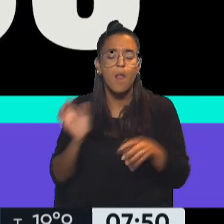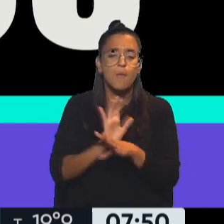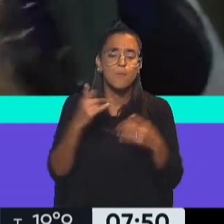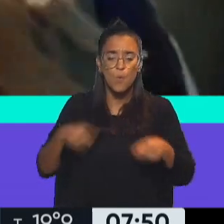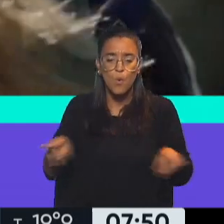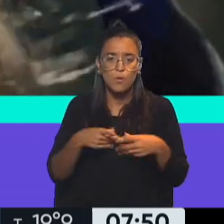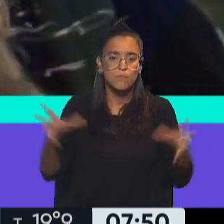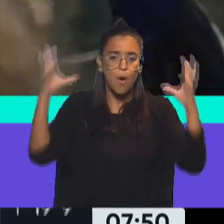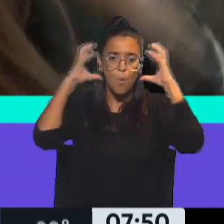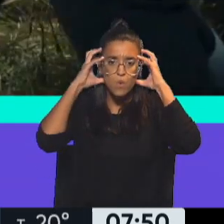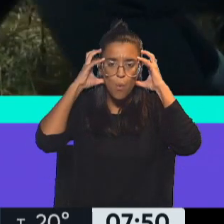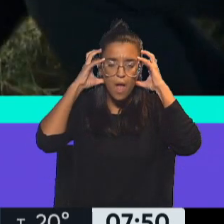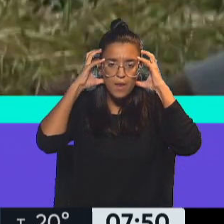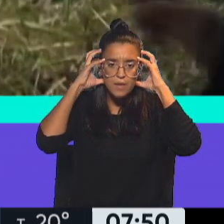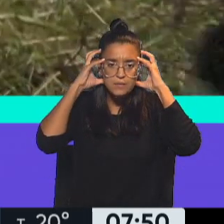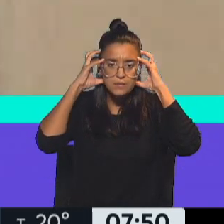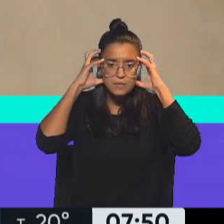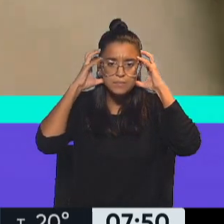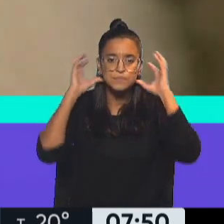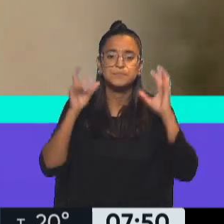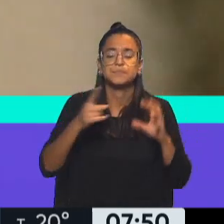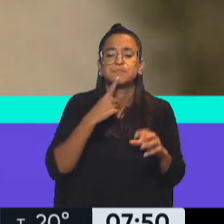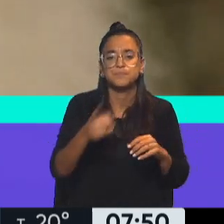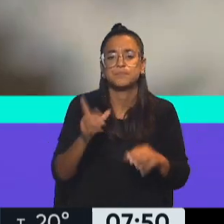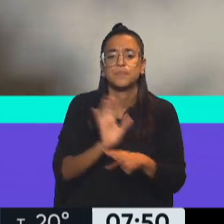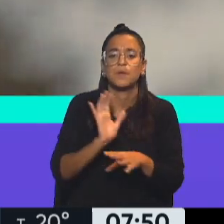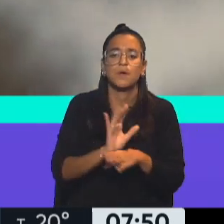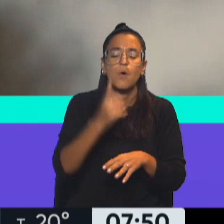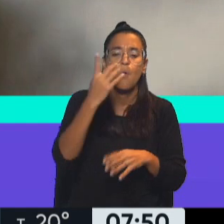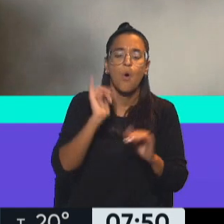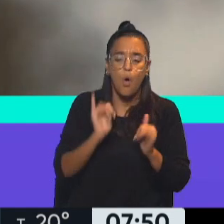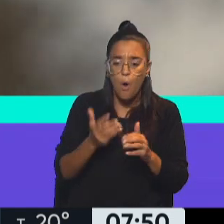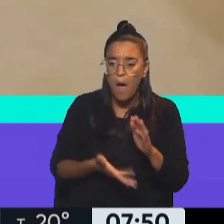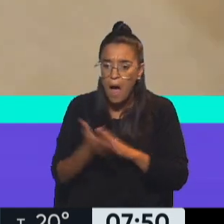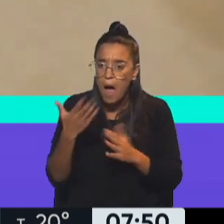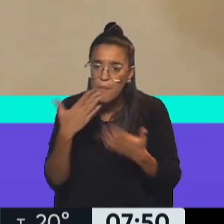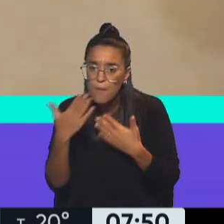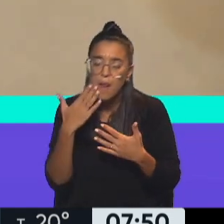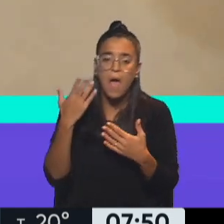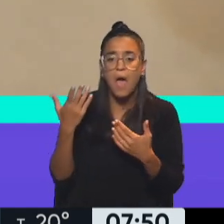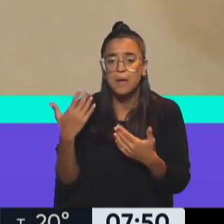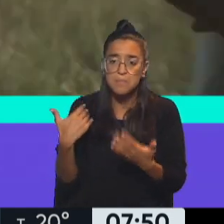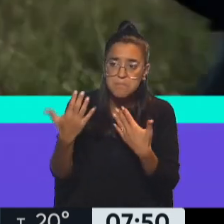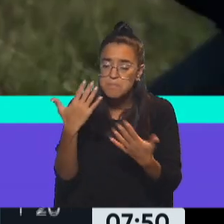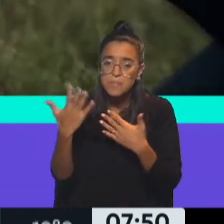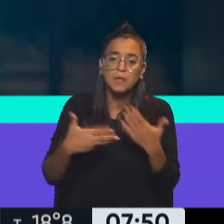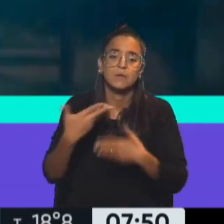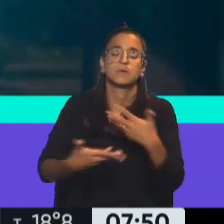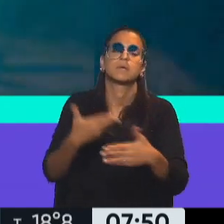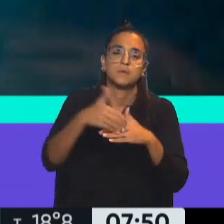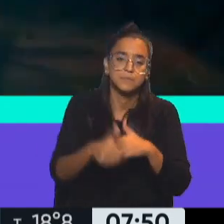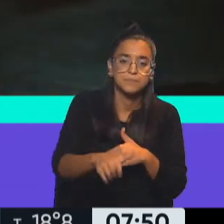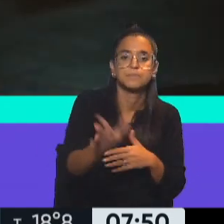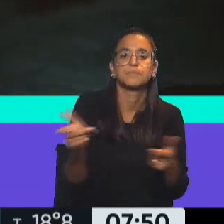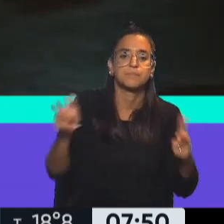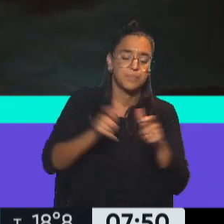música, con auriculares. Lleno, uno de los jóvenes le va a hablar, pegan onda, y lo que pasa a partir de ahí es